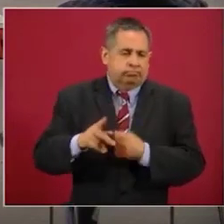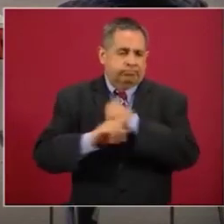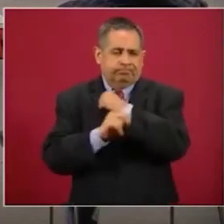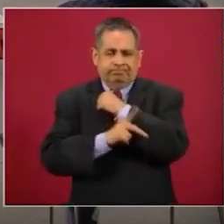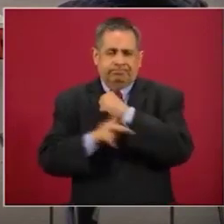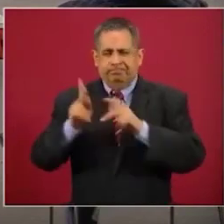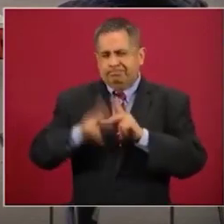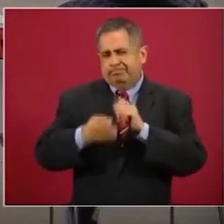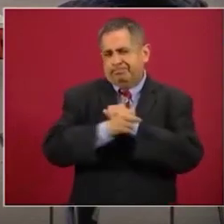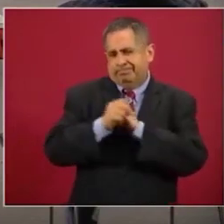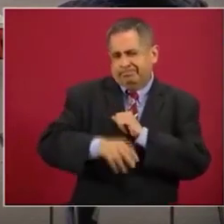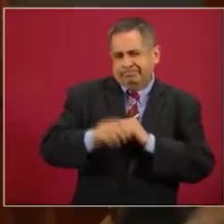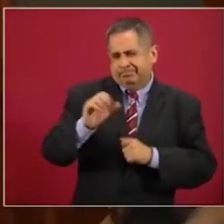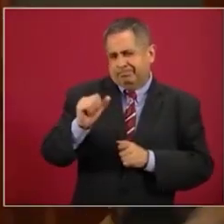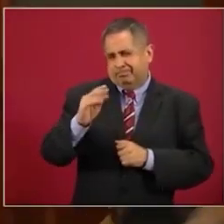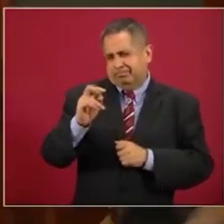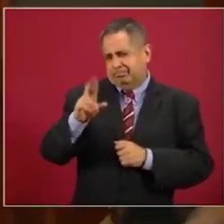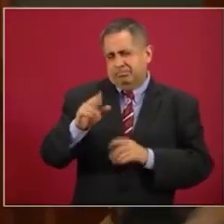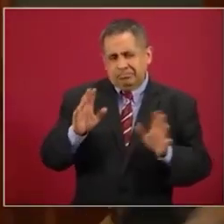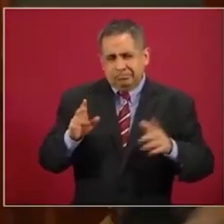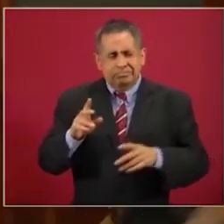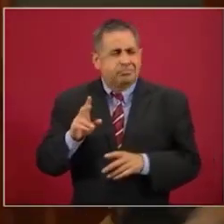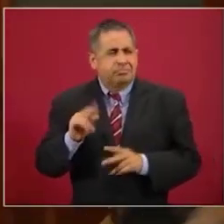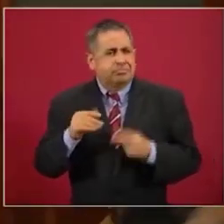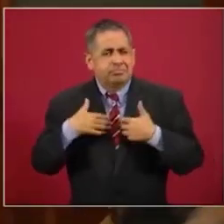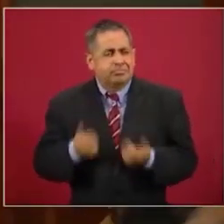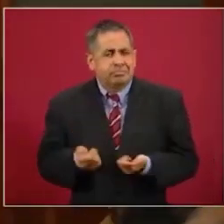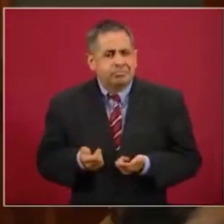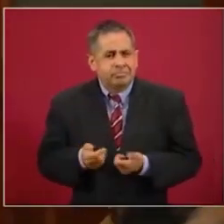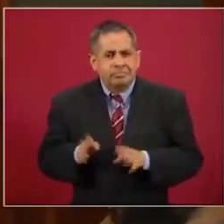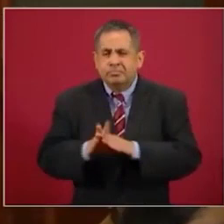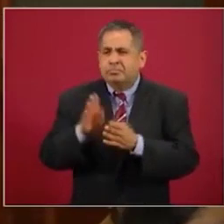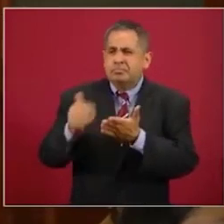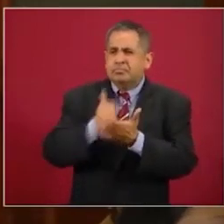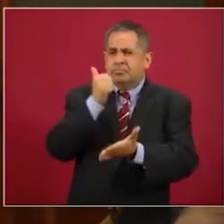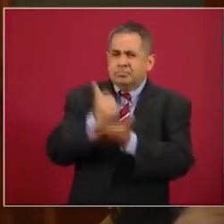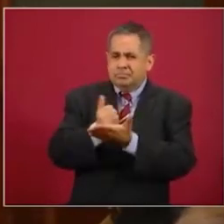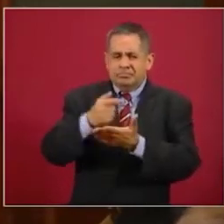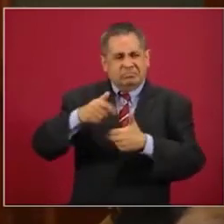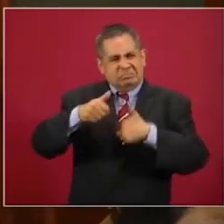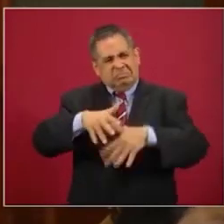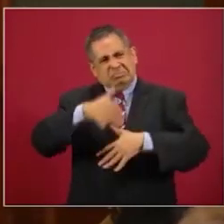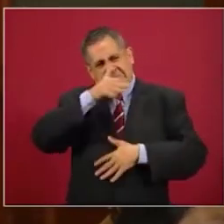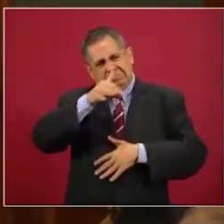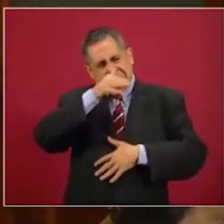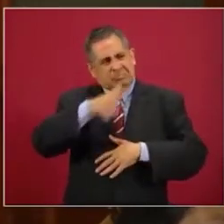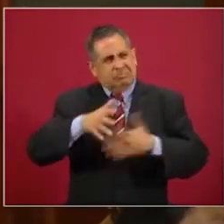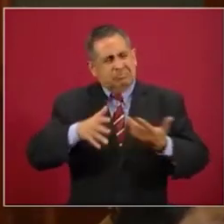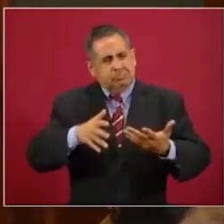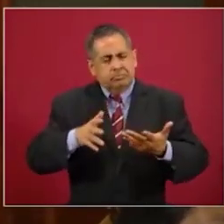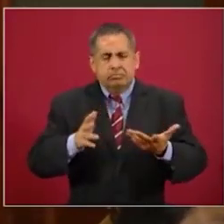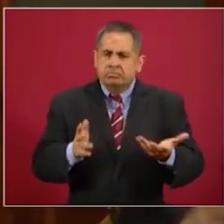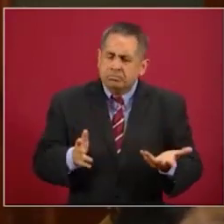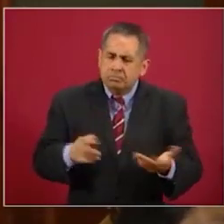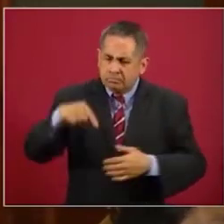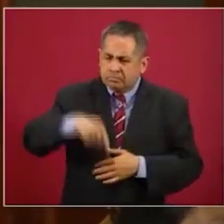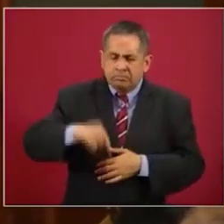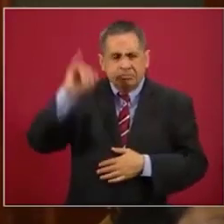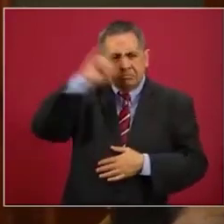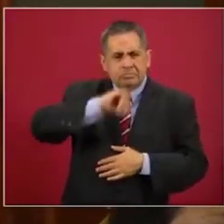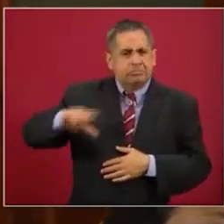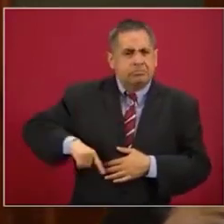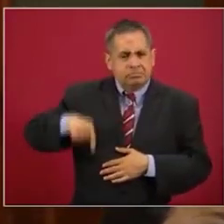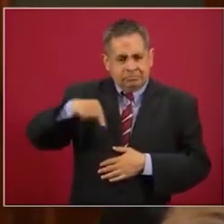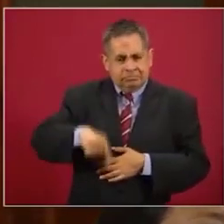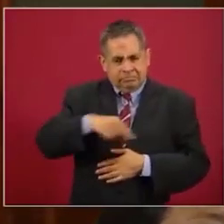o algunas personas tampoco no entendemos, que están en una ciudad manifestándose donde la jefa de gobierno de